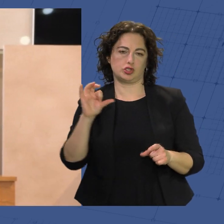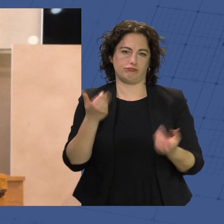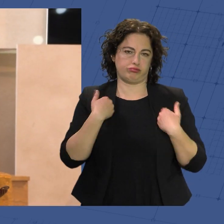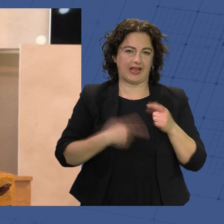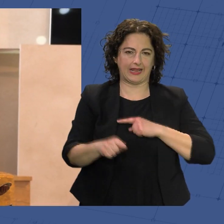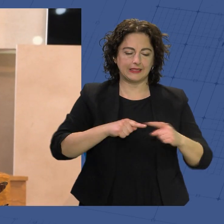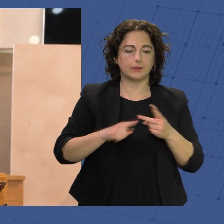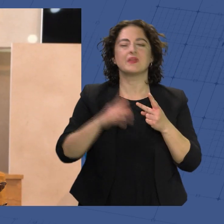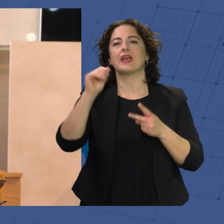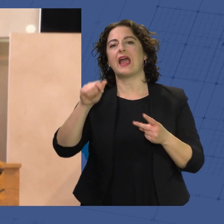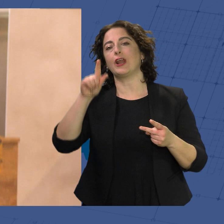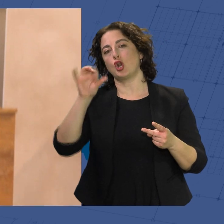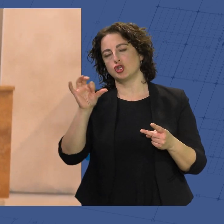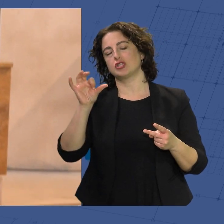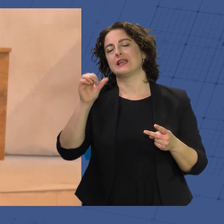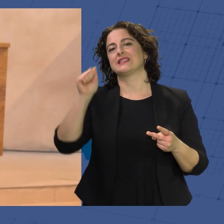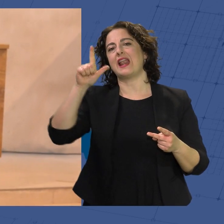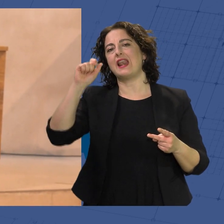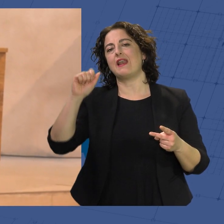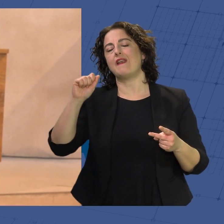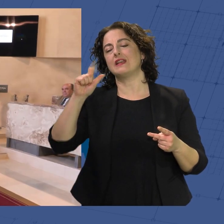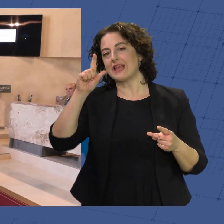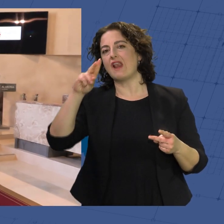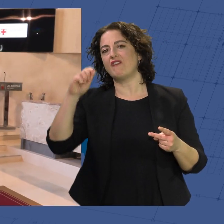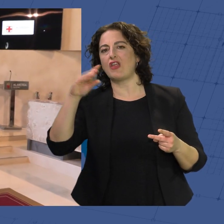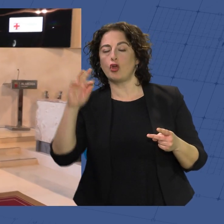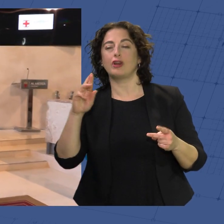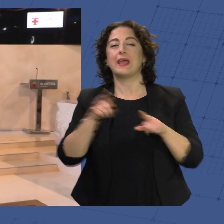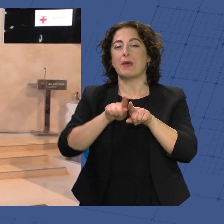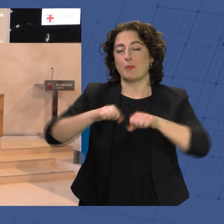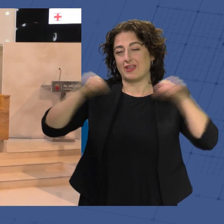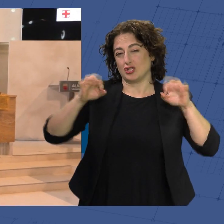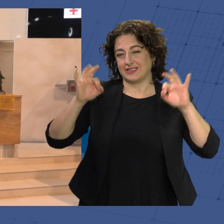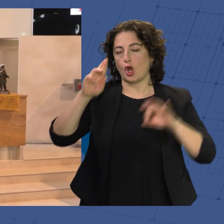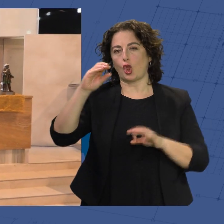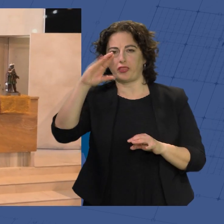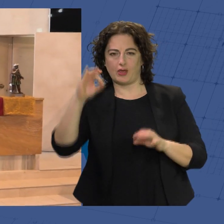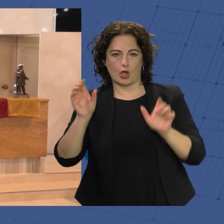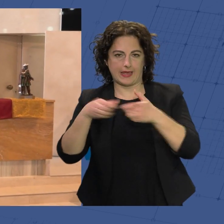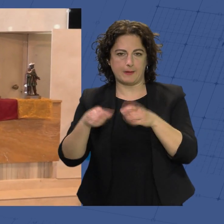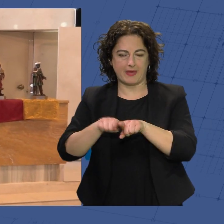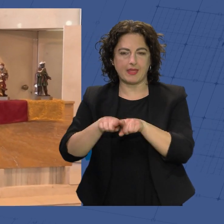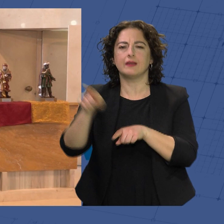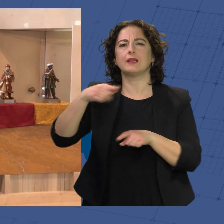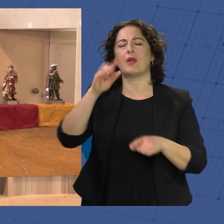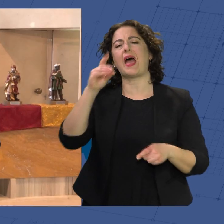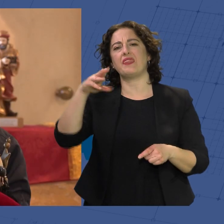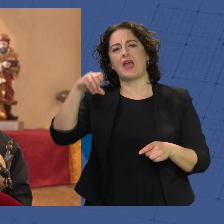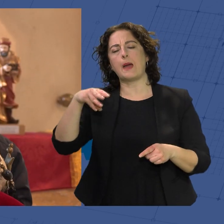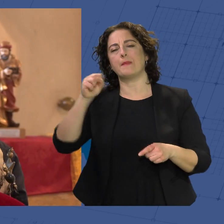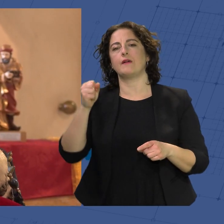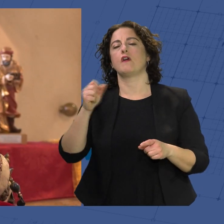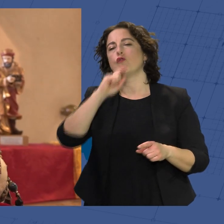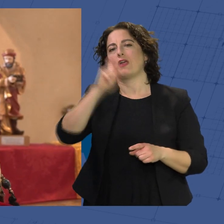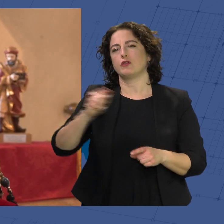Carlos Salvador, hermano mayor de la Hermandad del Rocío de Almería y el mediador cultural Adama Sangare, de la Fundación Cepaim. Tienen una